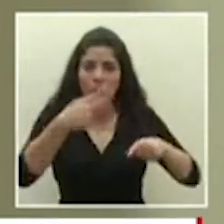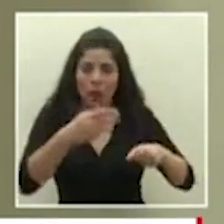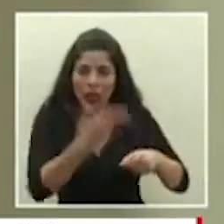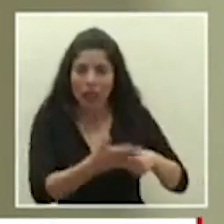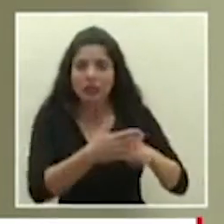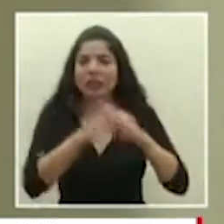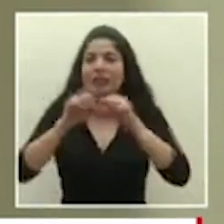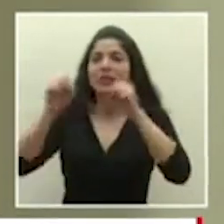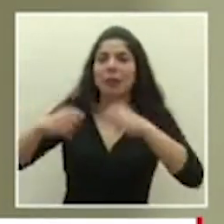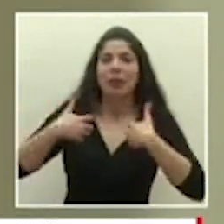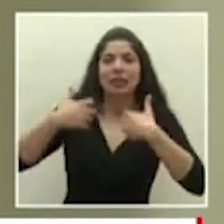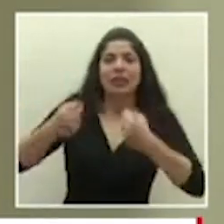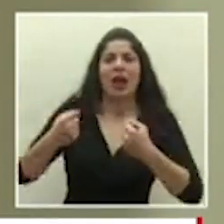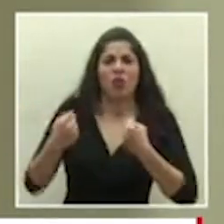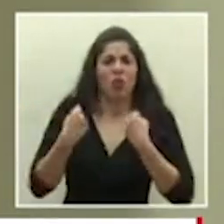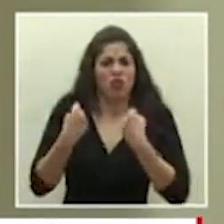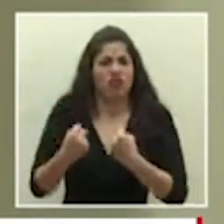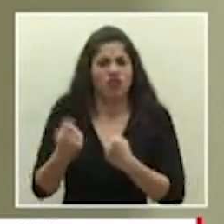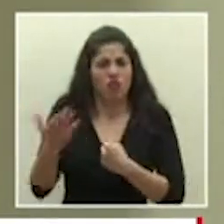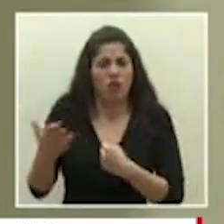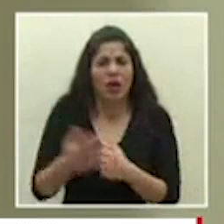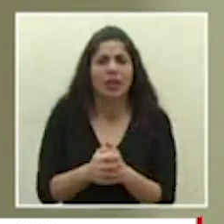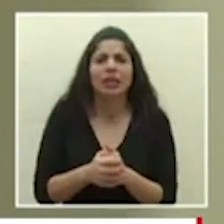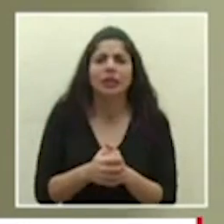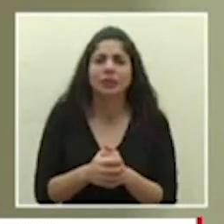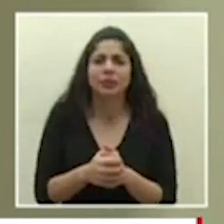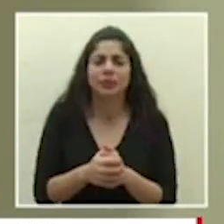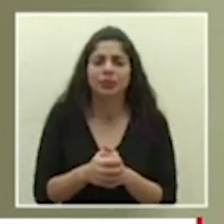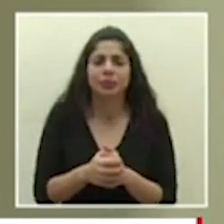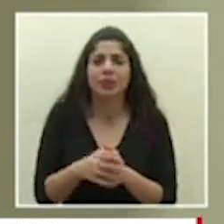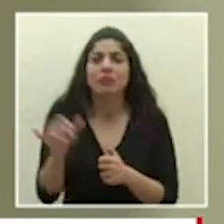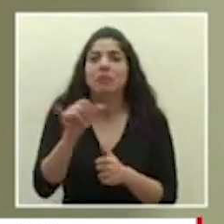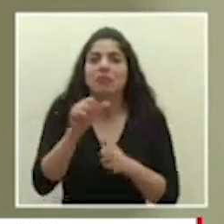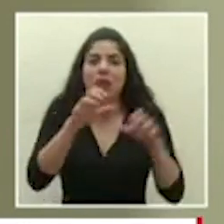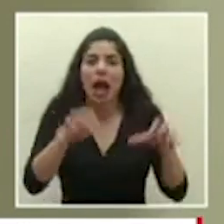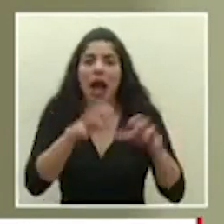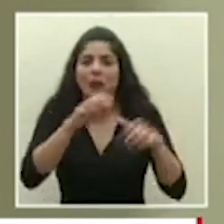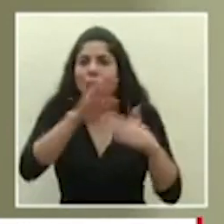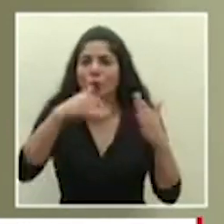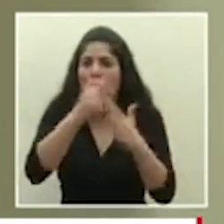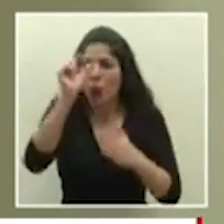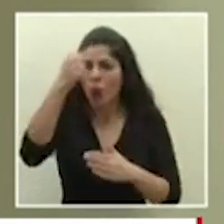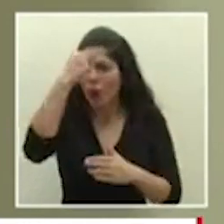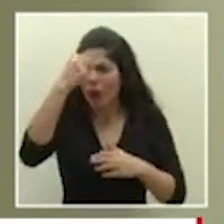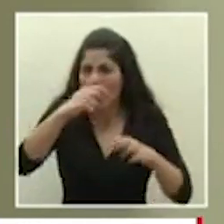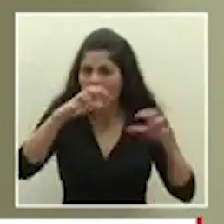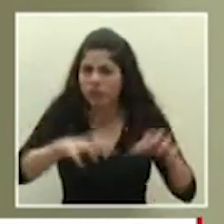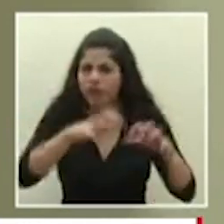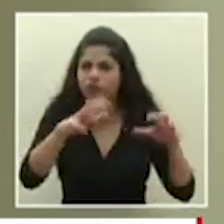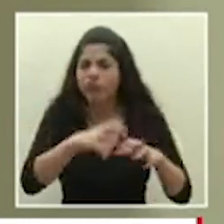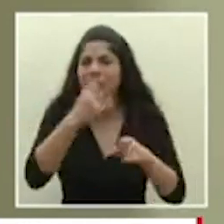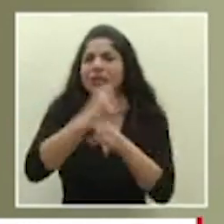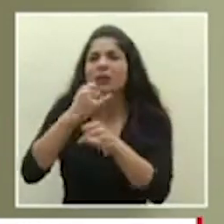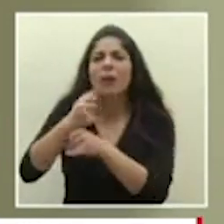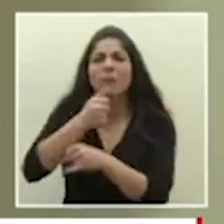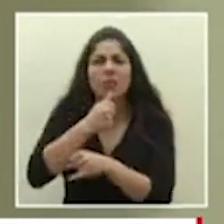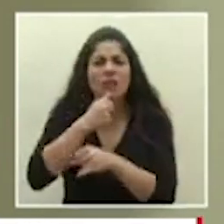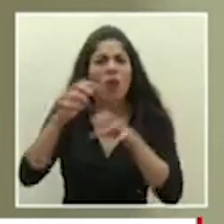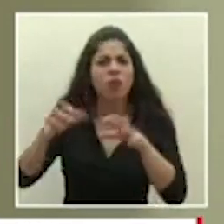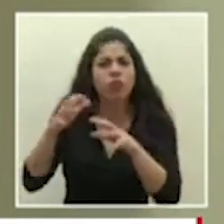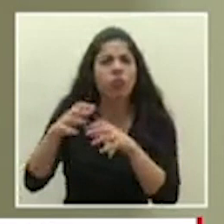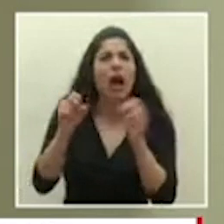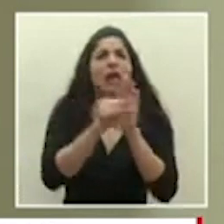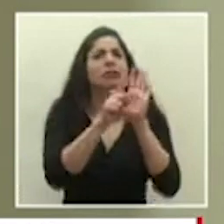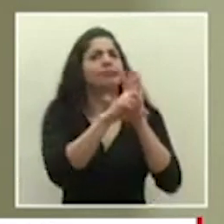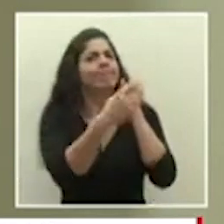de salud que es muy robusto la misma acción de todo el gobierno de instituciones privadas el apoyo de la